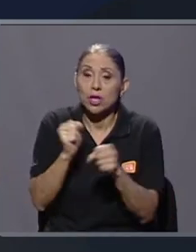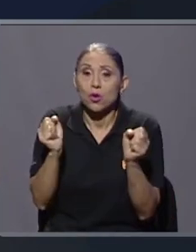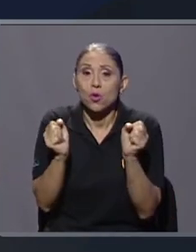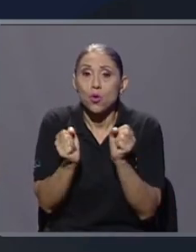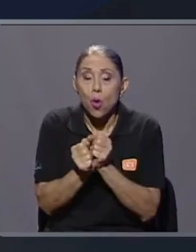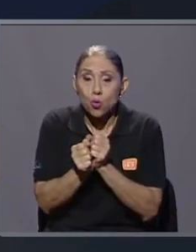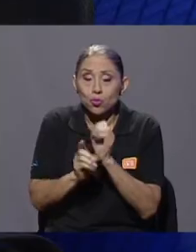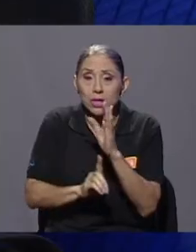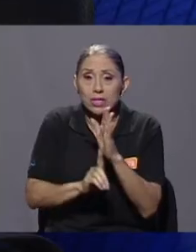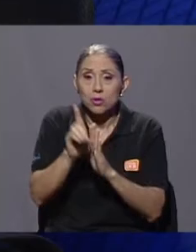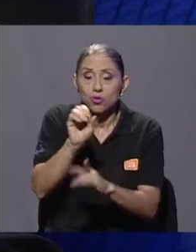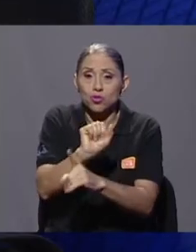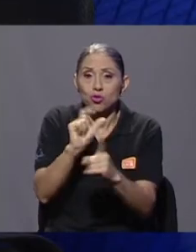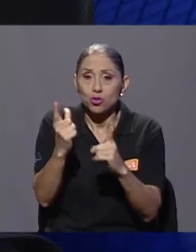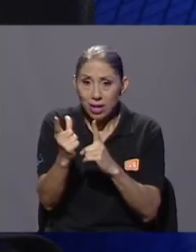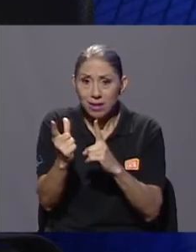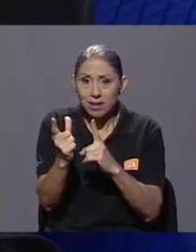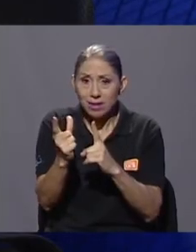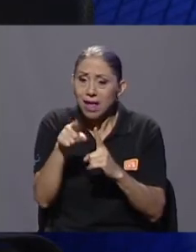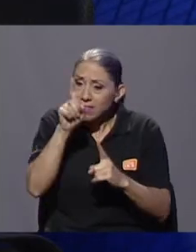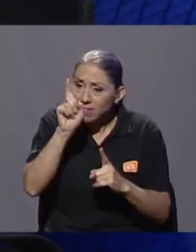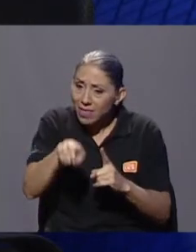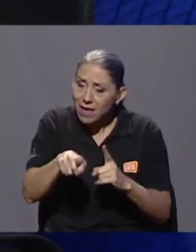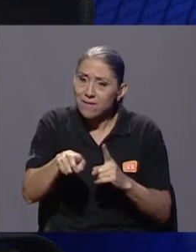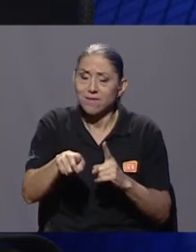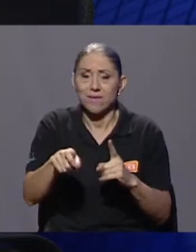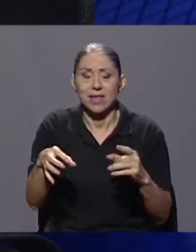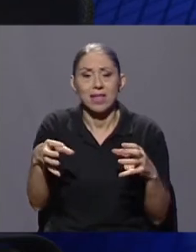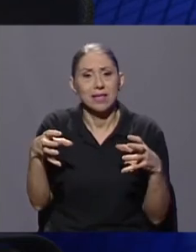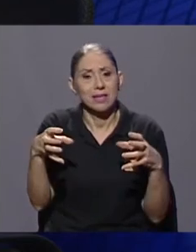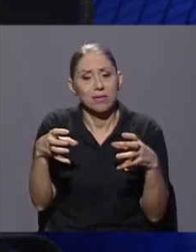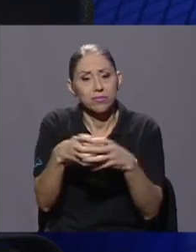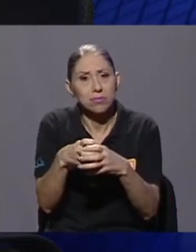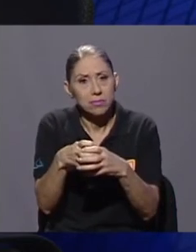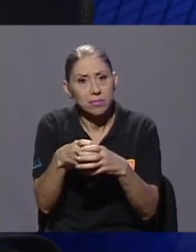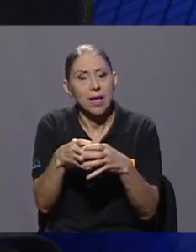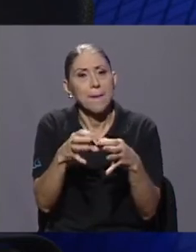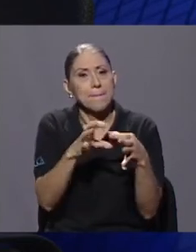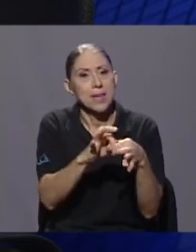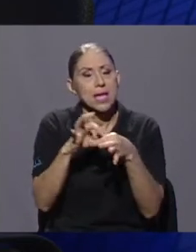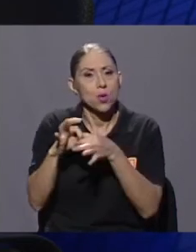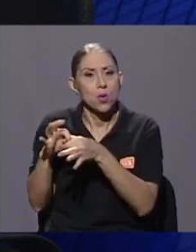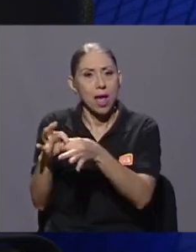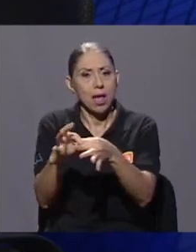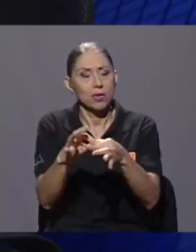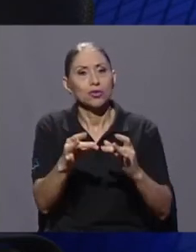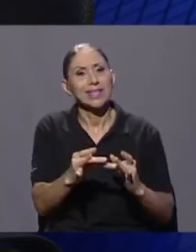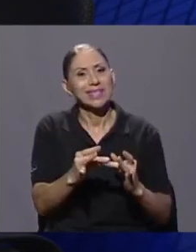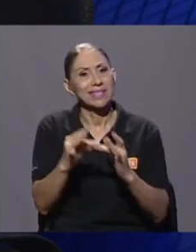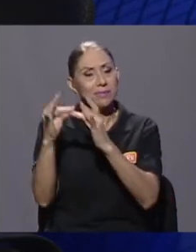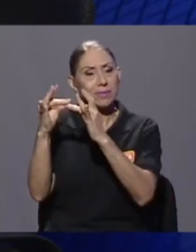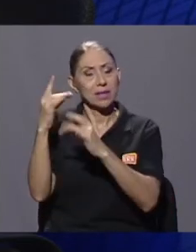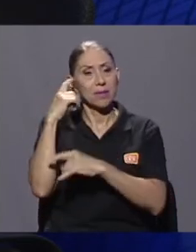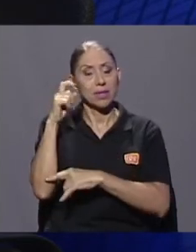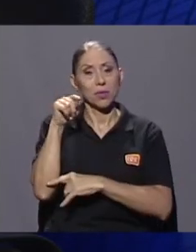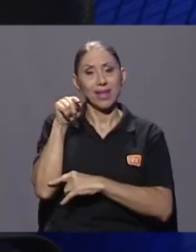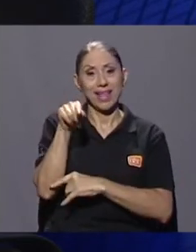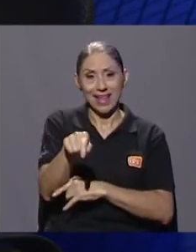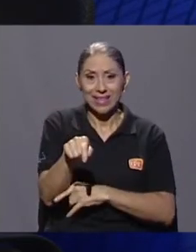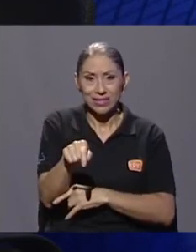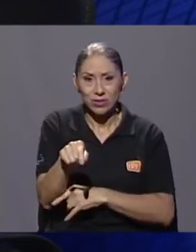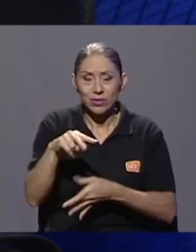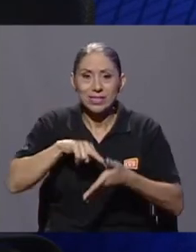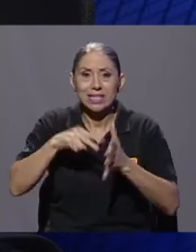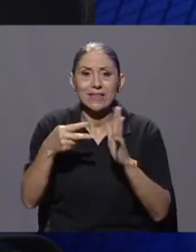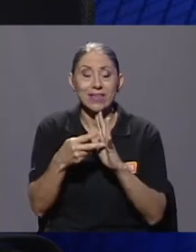con desarrollo social, que deberían de estar totalmente vinculados. Y especialmente porque se trata de